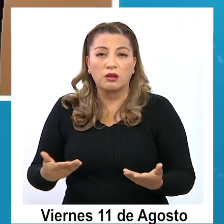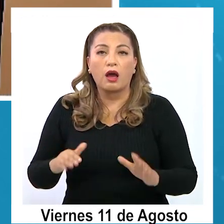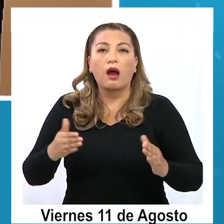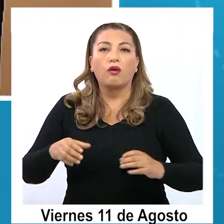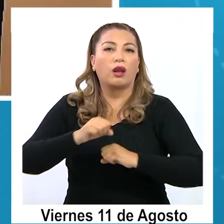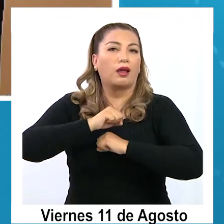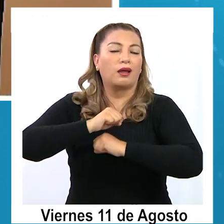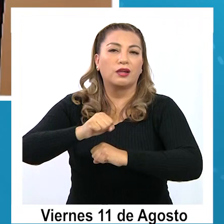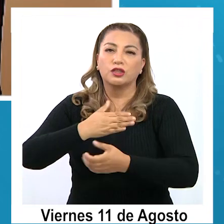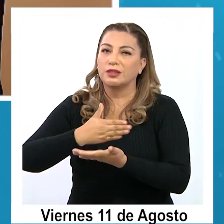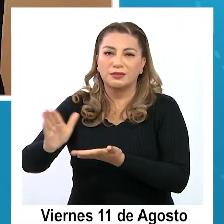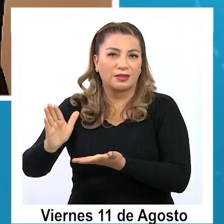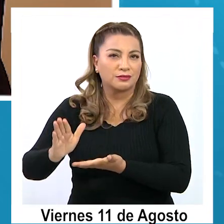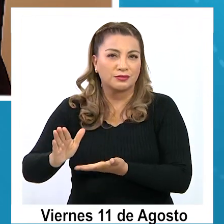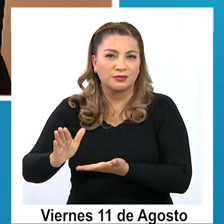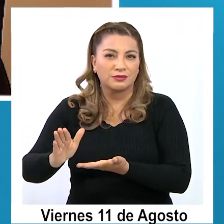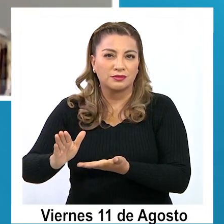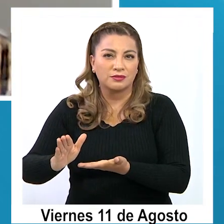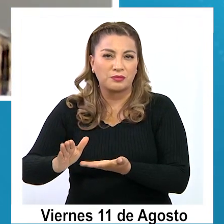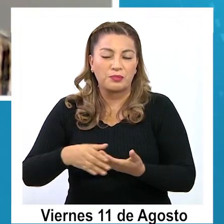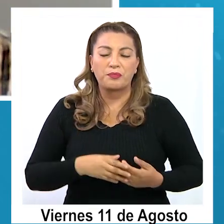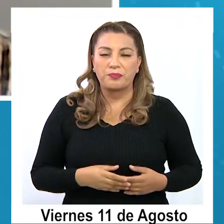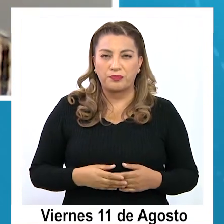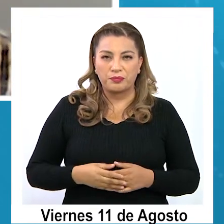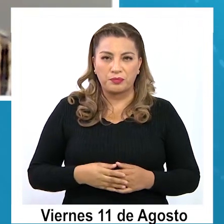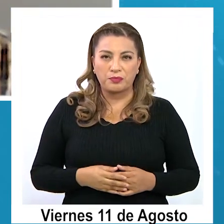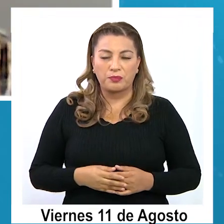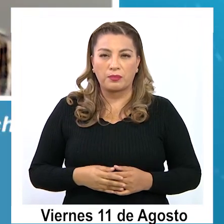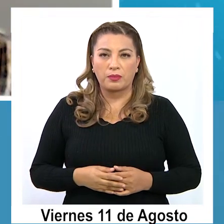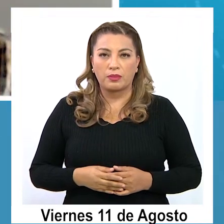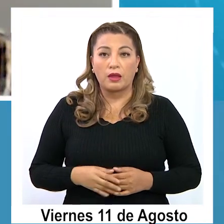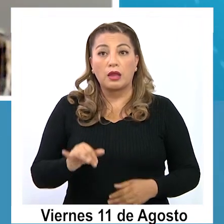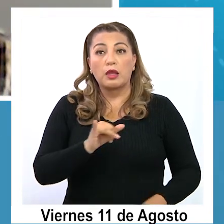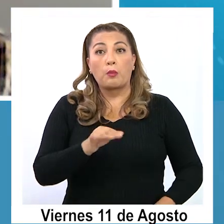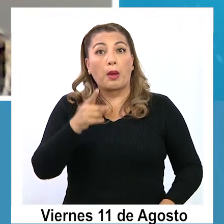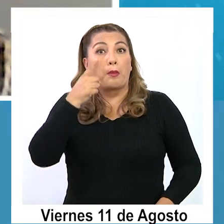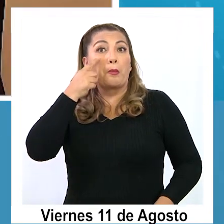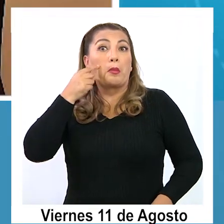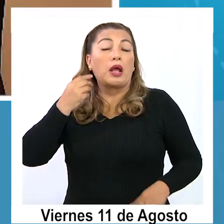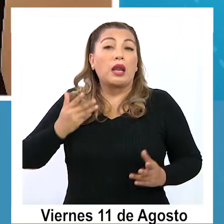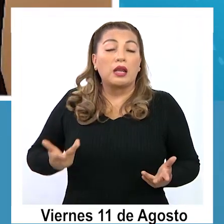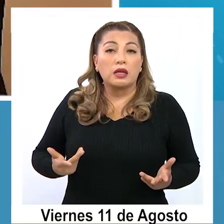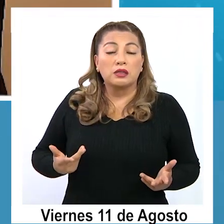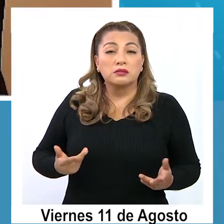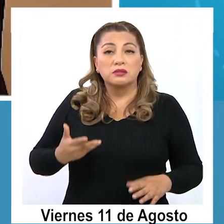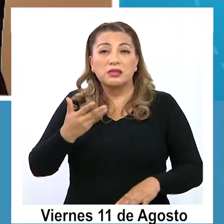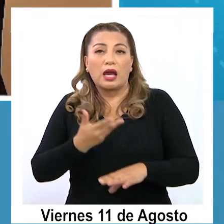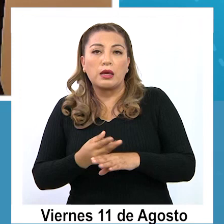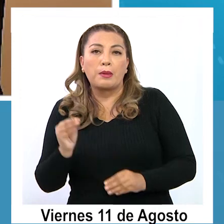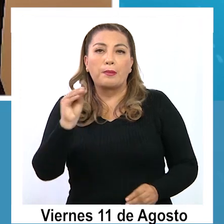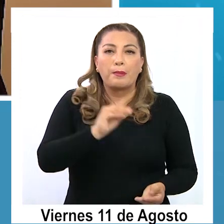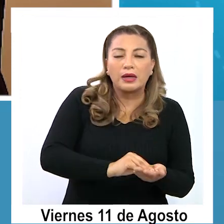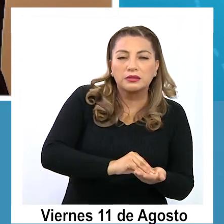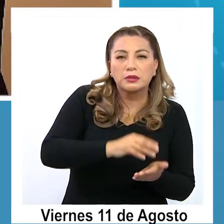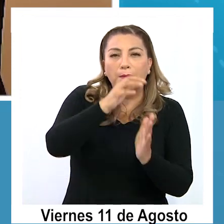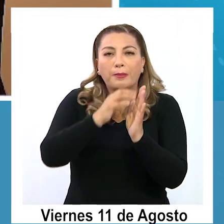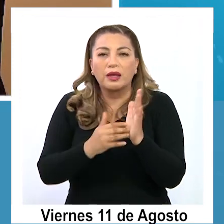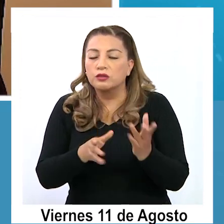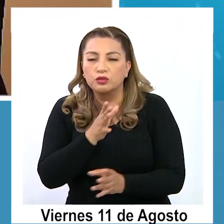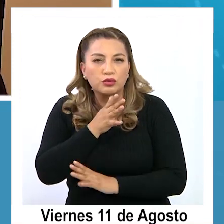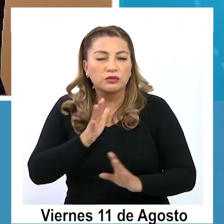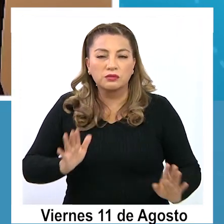votar rechazo en esta convocatoria. Entonces, como, ahí vamos a ver si se suma o se resta o qué pasa, pero